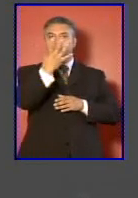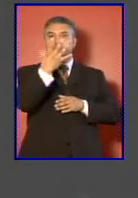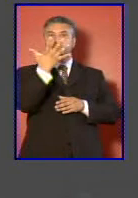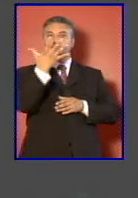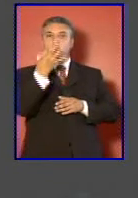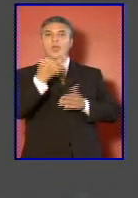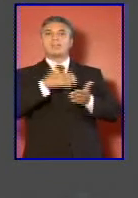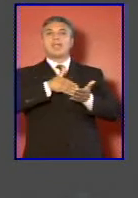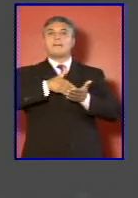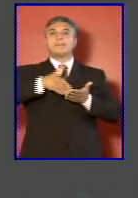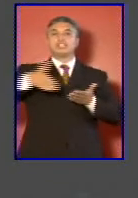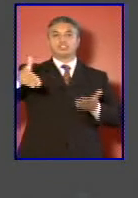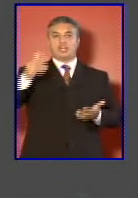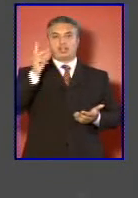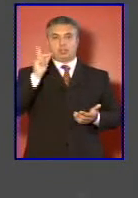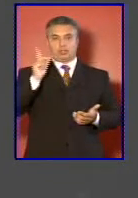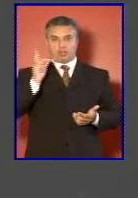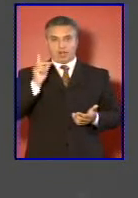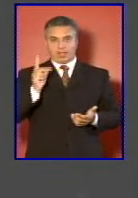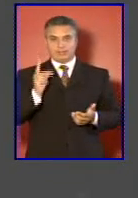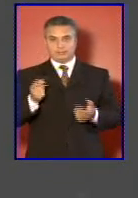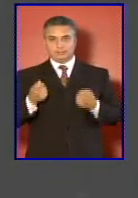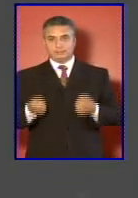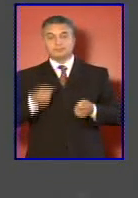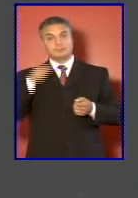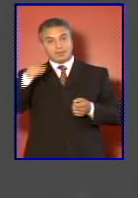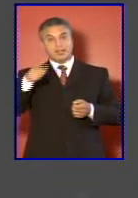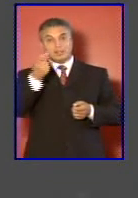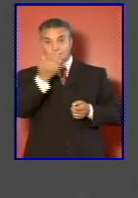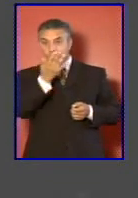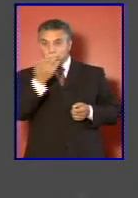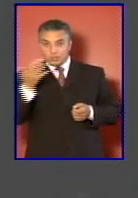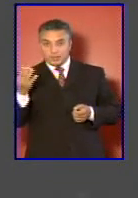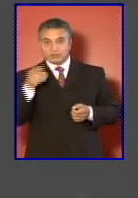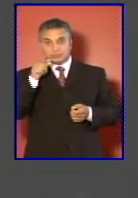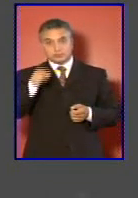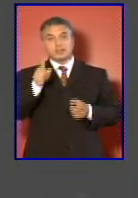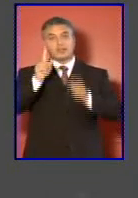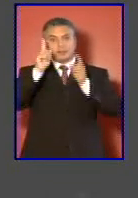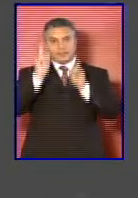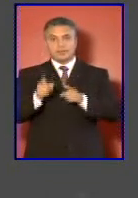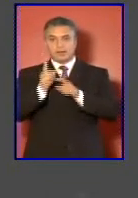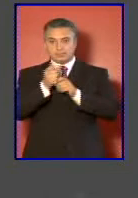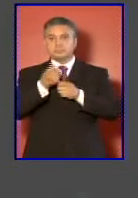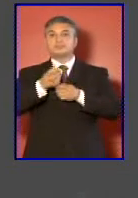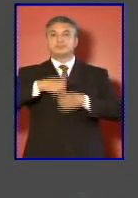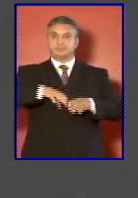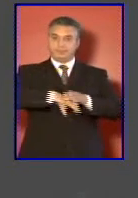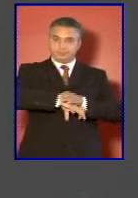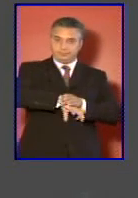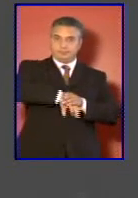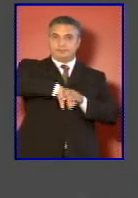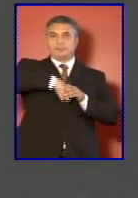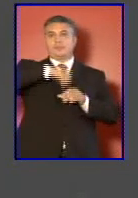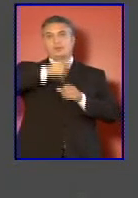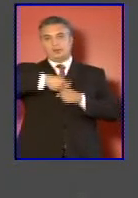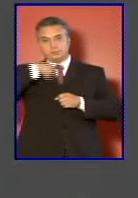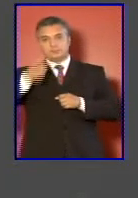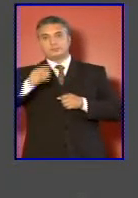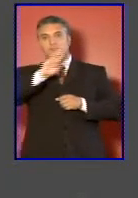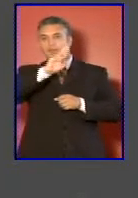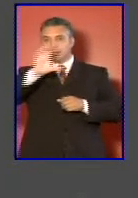millones de dólares estas cifras deberán ser desembolsadas para su